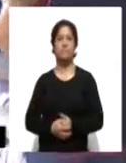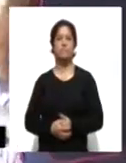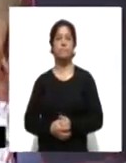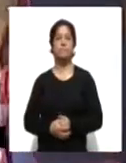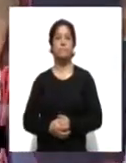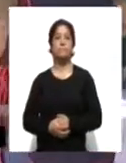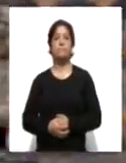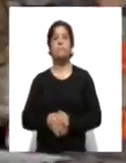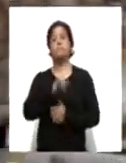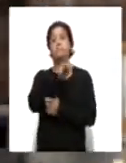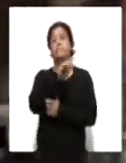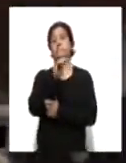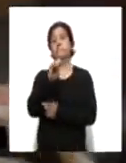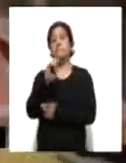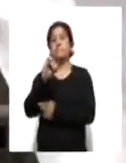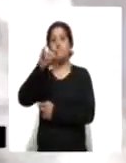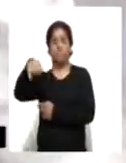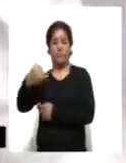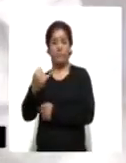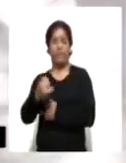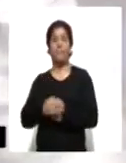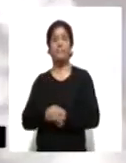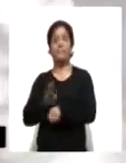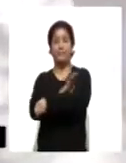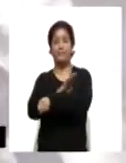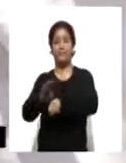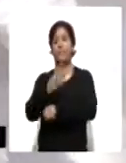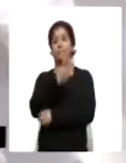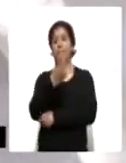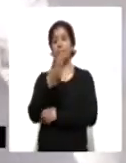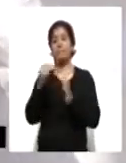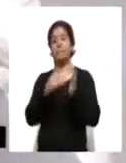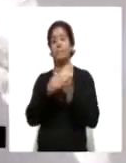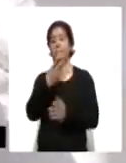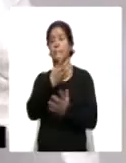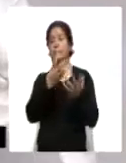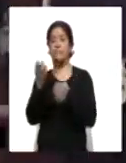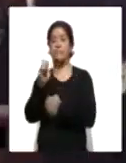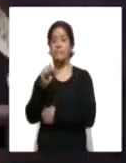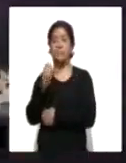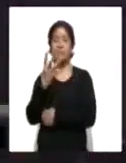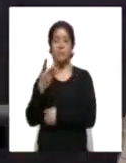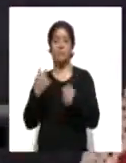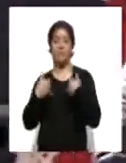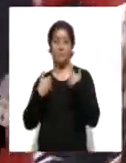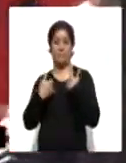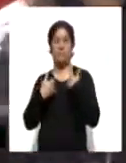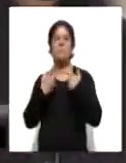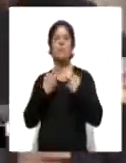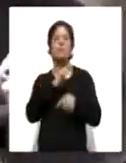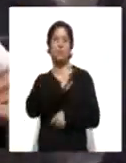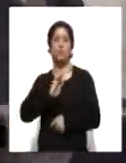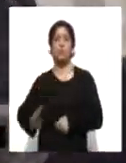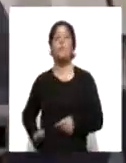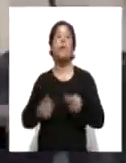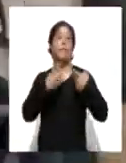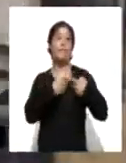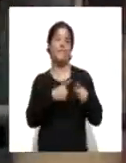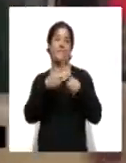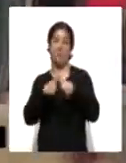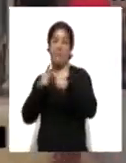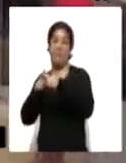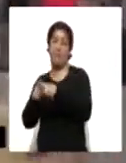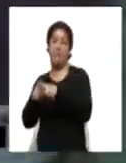El Instituto Tlaxcalteca de la Juventud benefició a 3.964 jóvenes de distintos municipios de la entidad a través de las